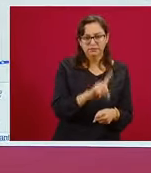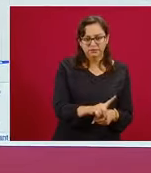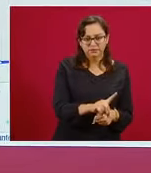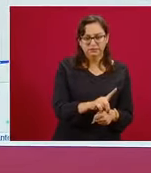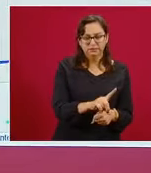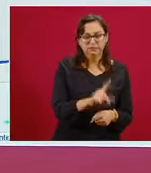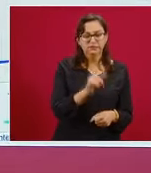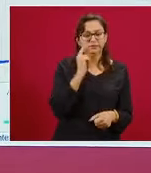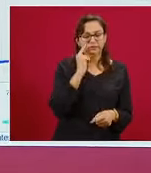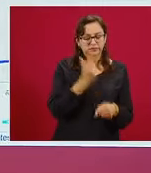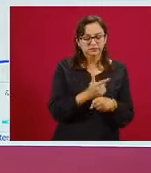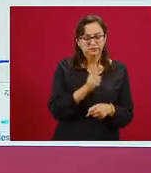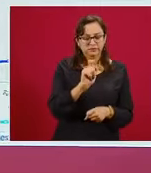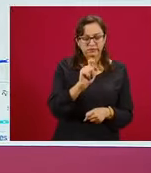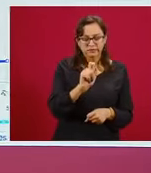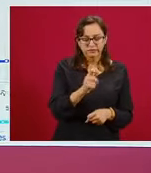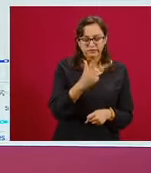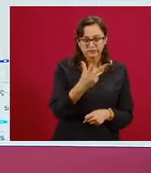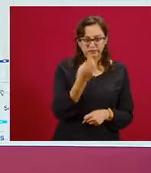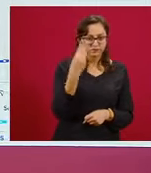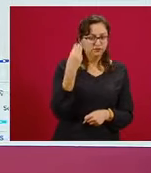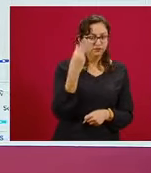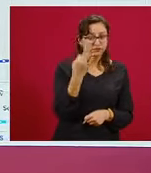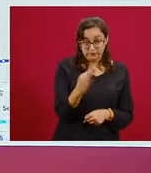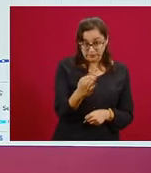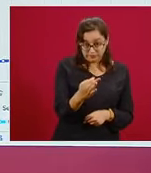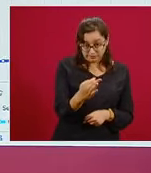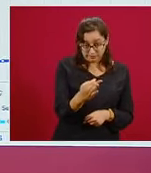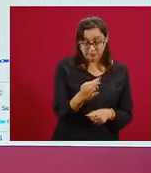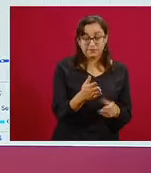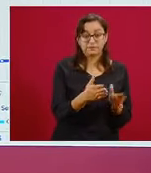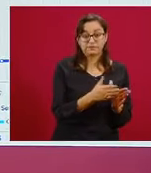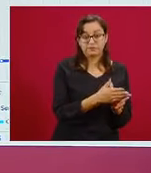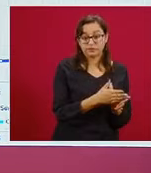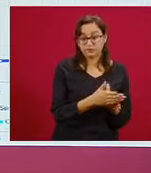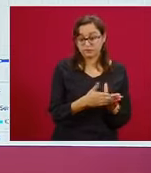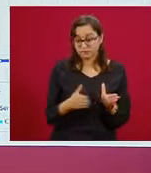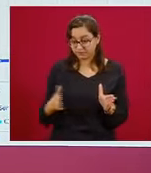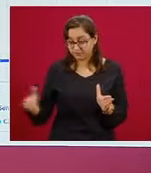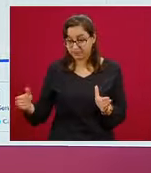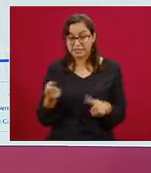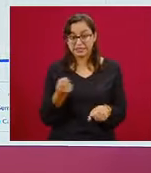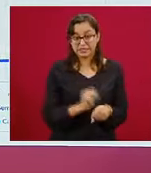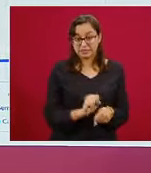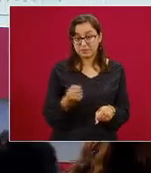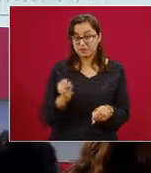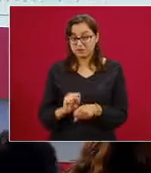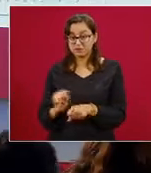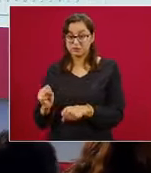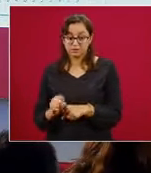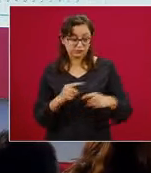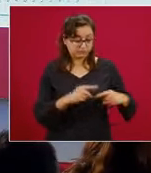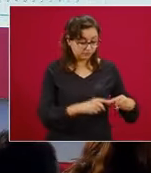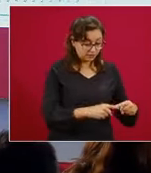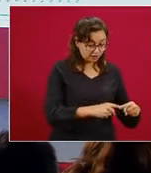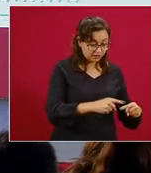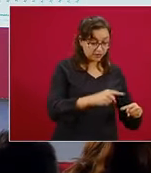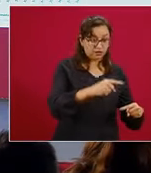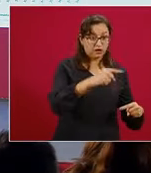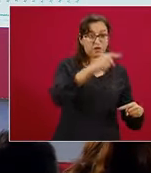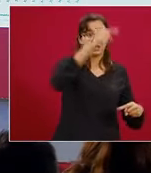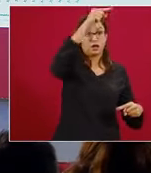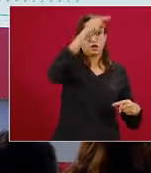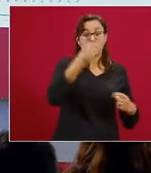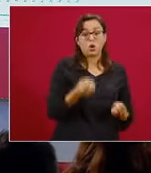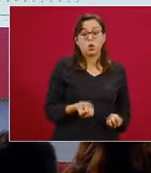identificó el 28 de febrero. Y conforme más alta es la curva, más casos, y aquí se puede identificar